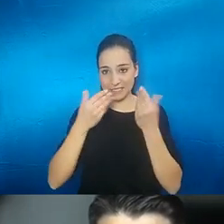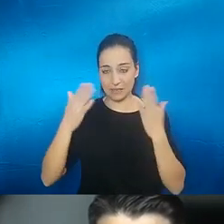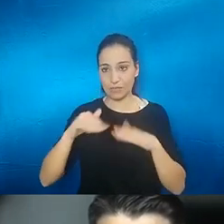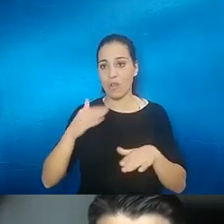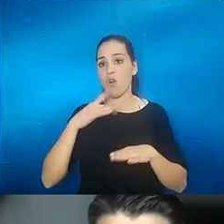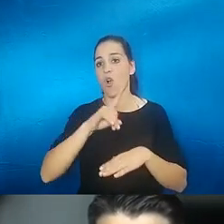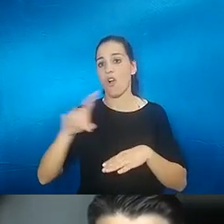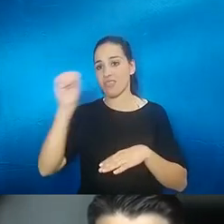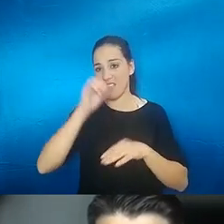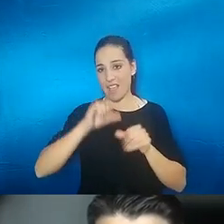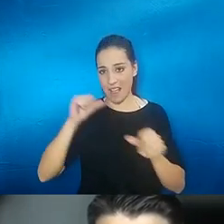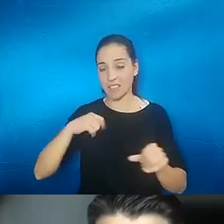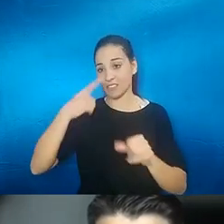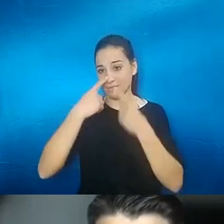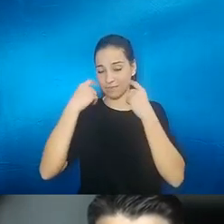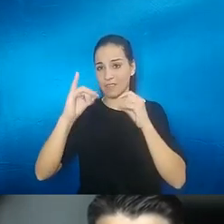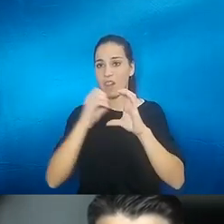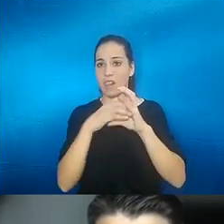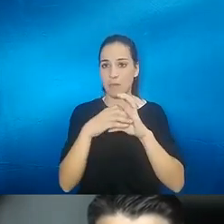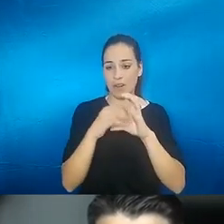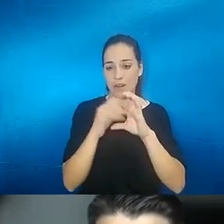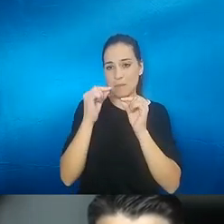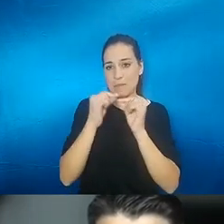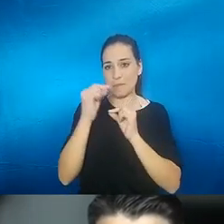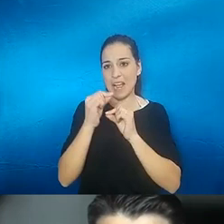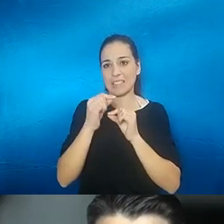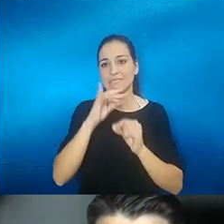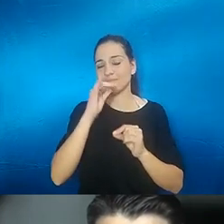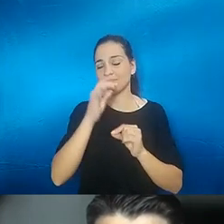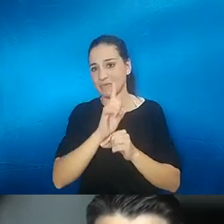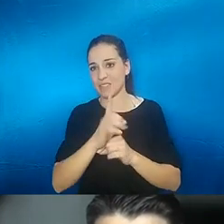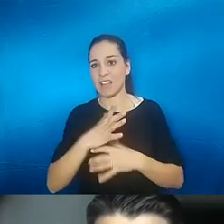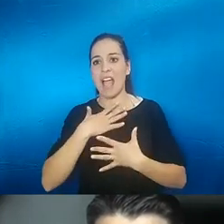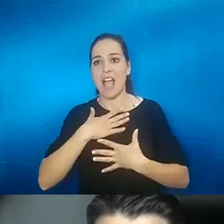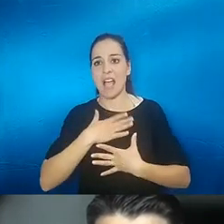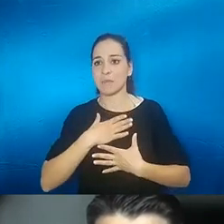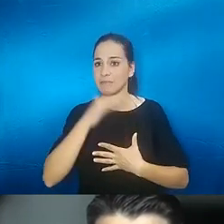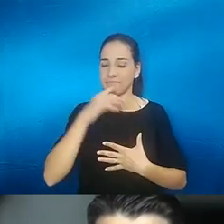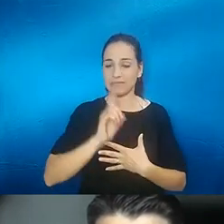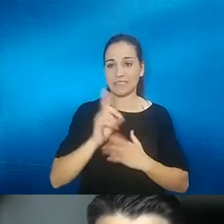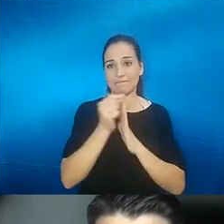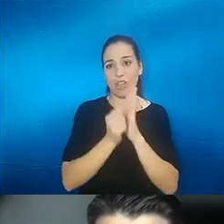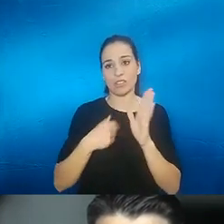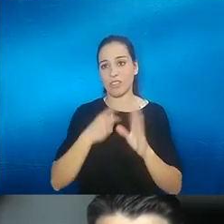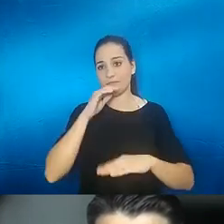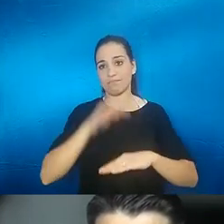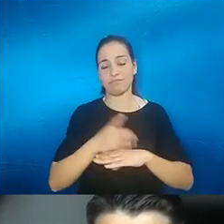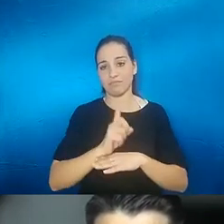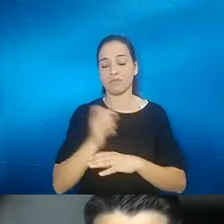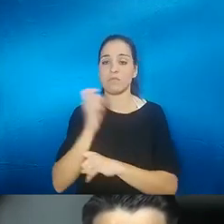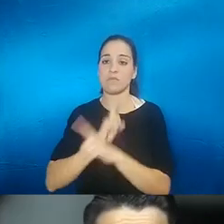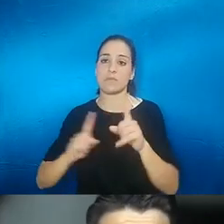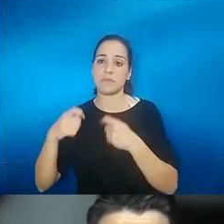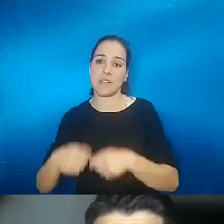pólipos no llegan al tamaño mínimo y mi asma no es tan grave como los criterios de los ensayos creo que el problema es que son muy caros muchas gracias